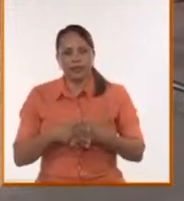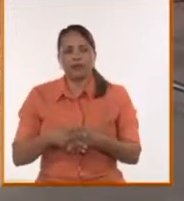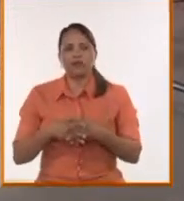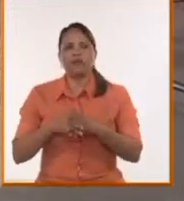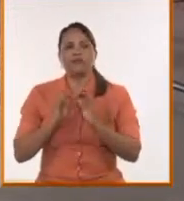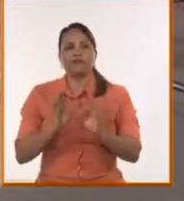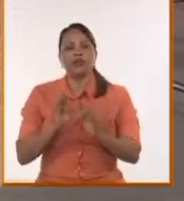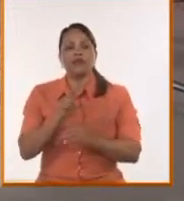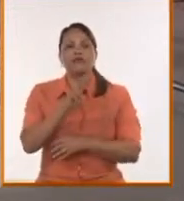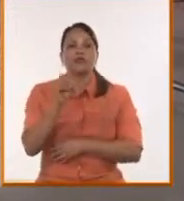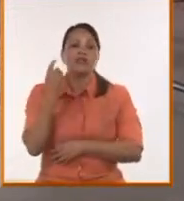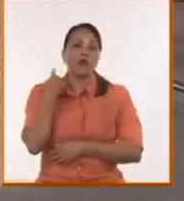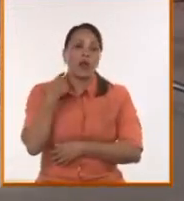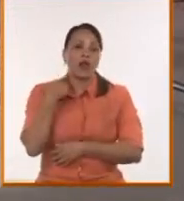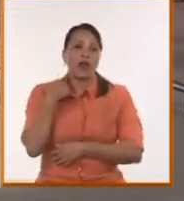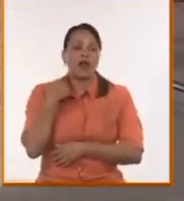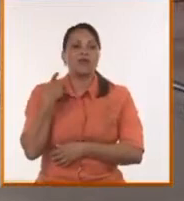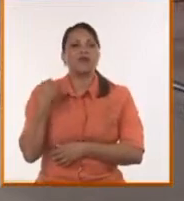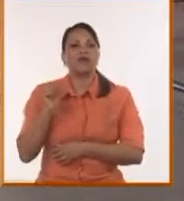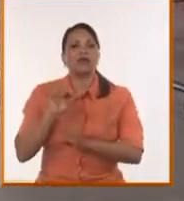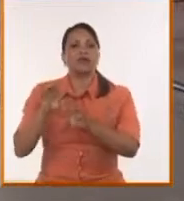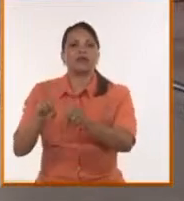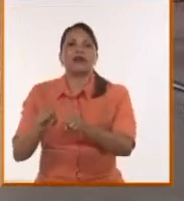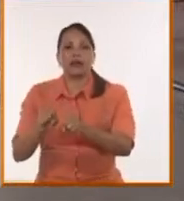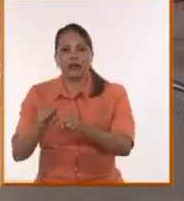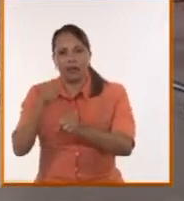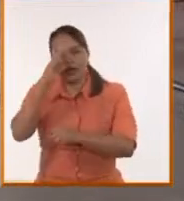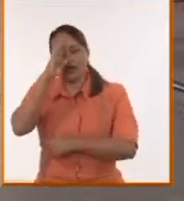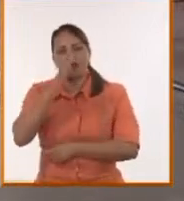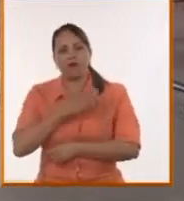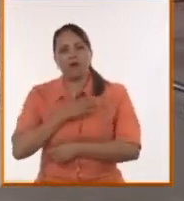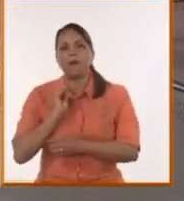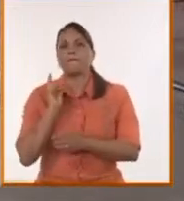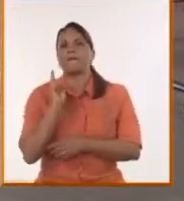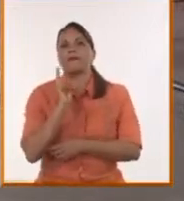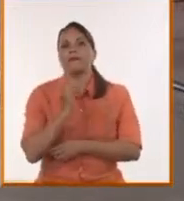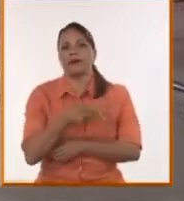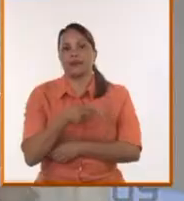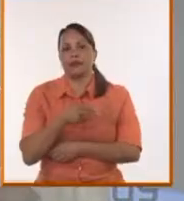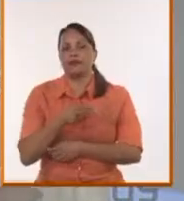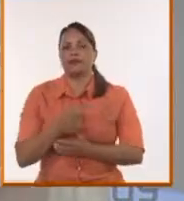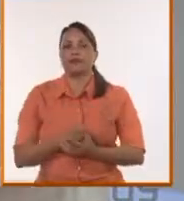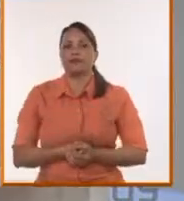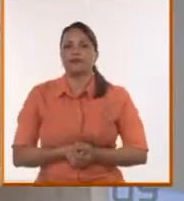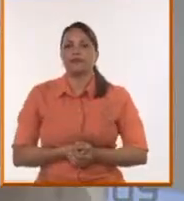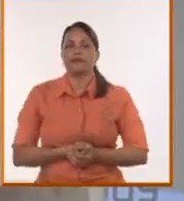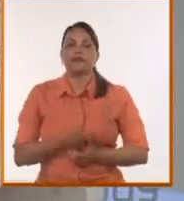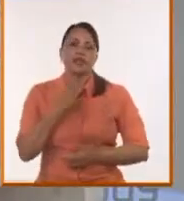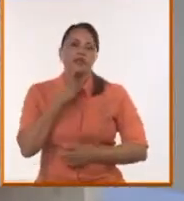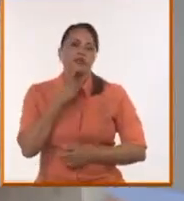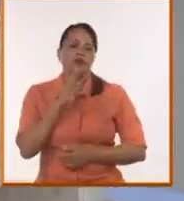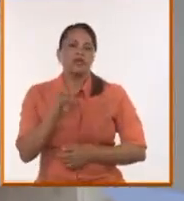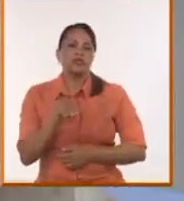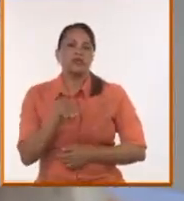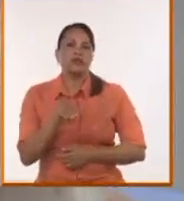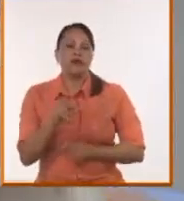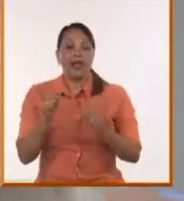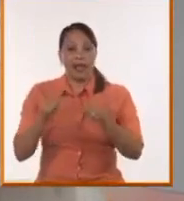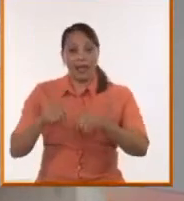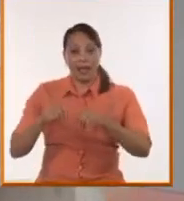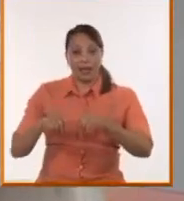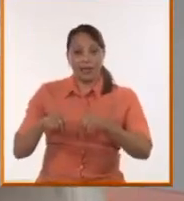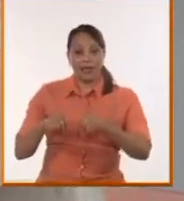hace 200 años cree tener el poder de mandar sobre nuestras políticas de Estado, entonces lo que estamos diciendo es, desde aquí